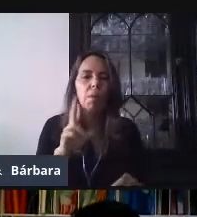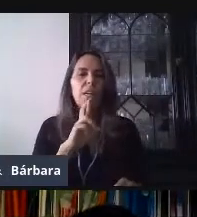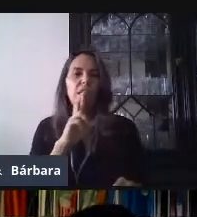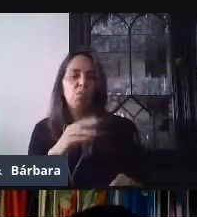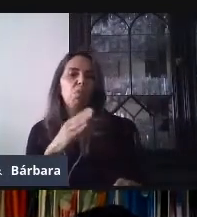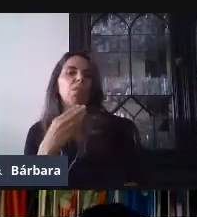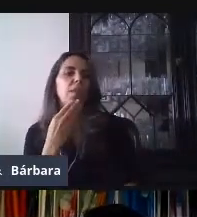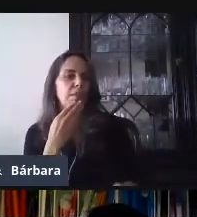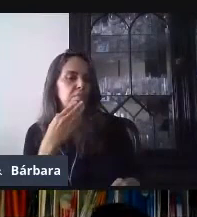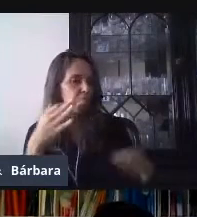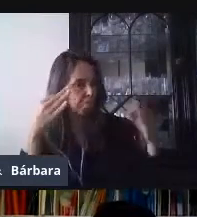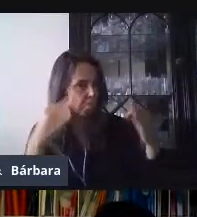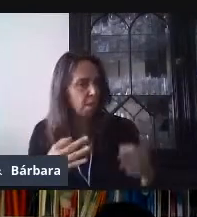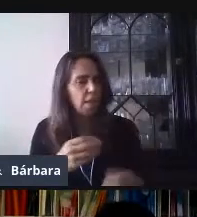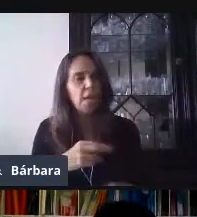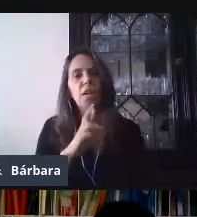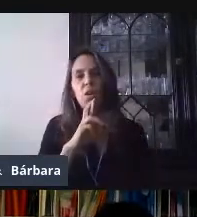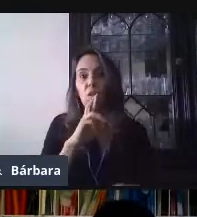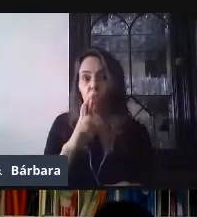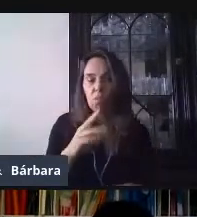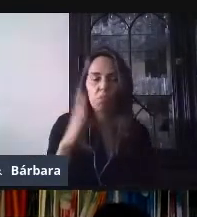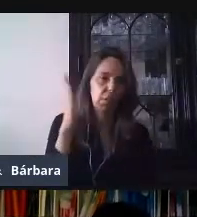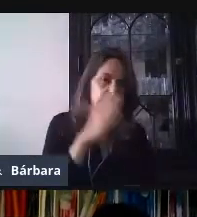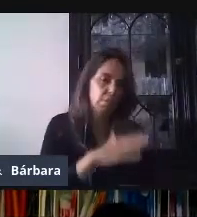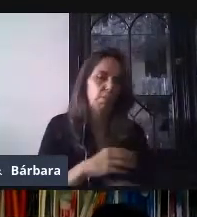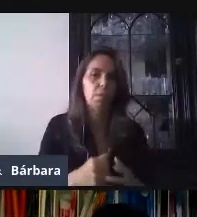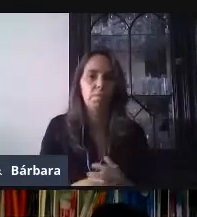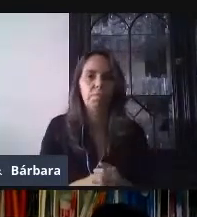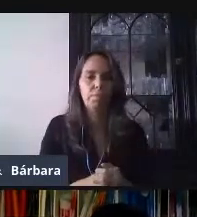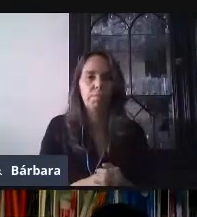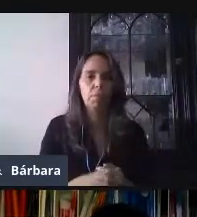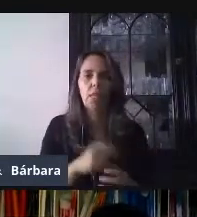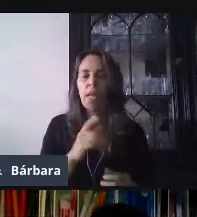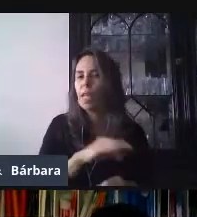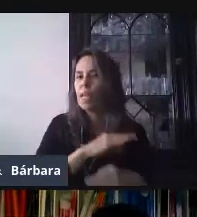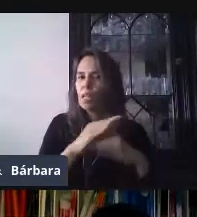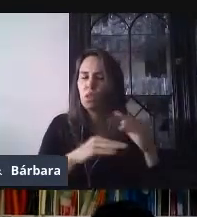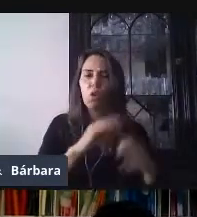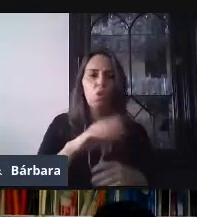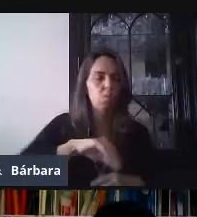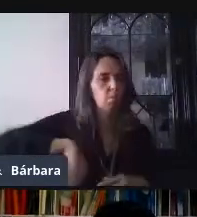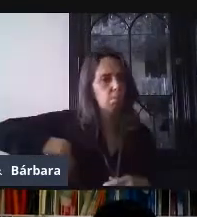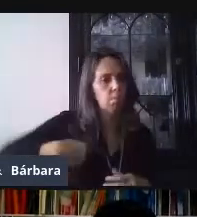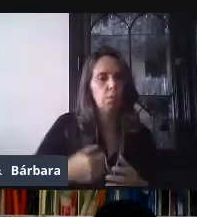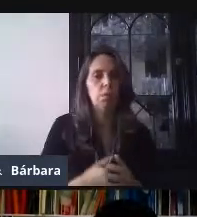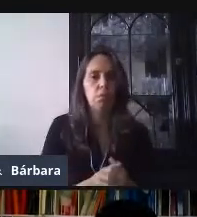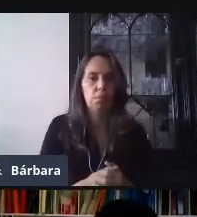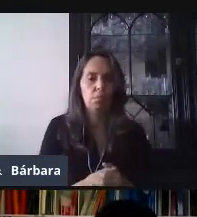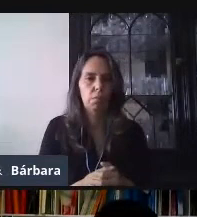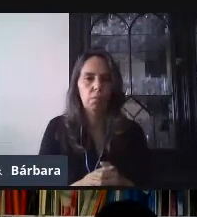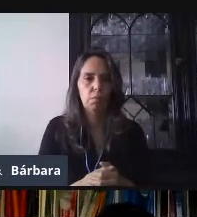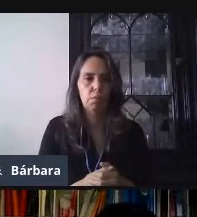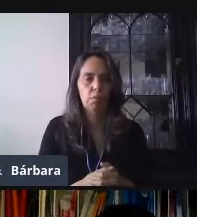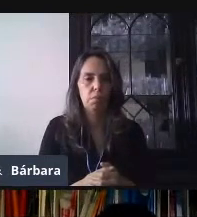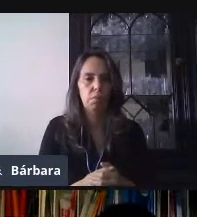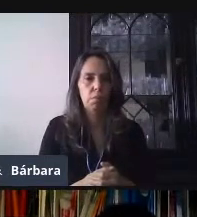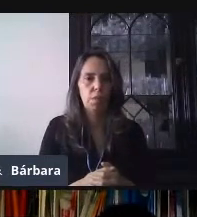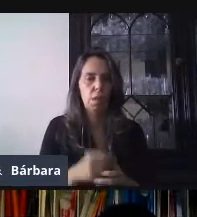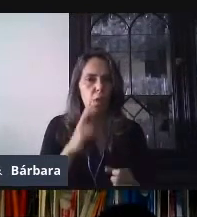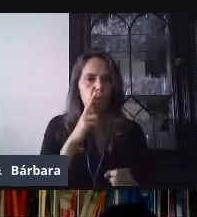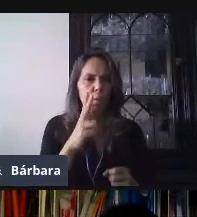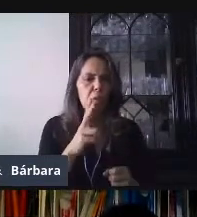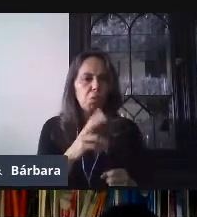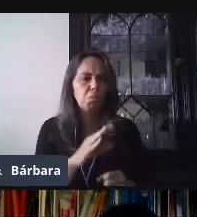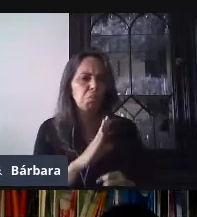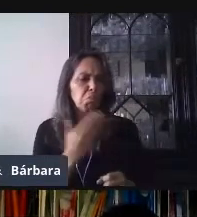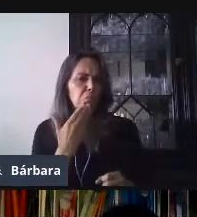que ya configuramos, damos clic en guardar. Aparentemente, no pasó nada. Entonces, ¿qué es lo que podemos, qué